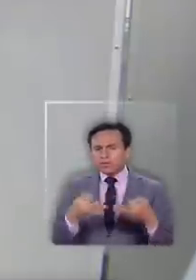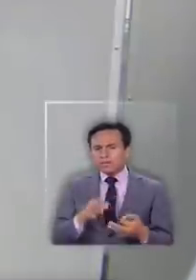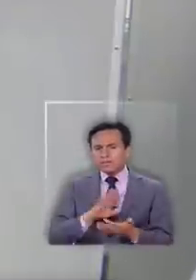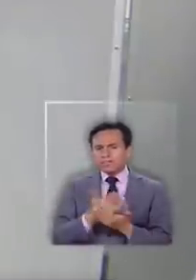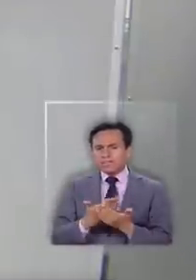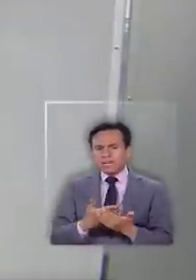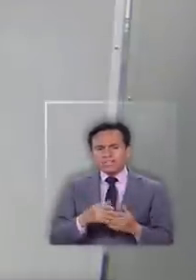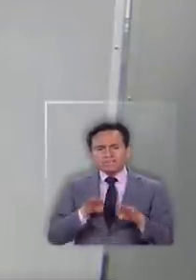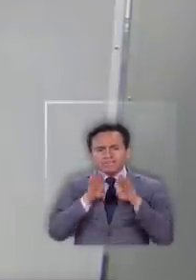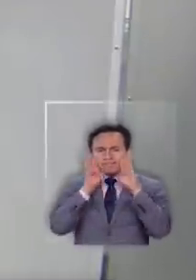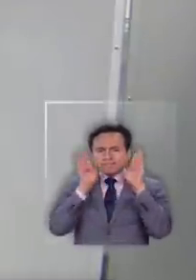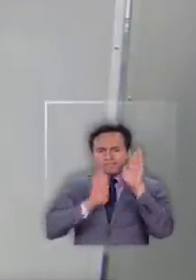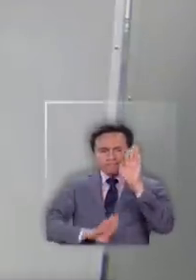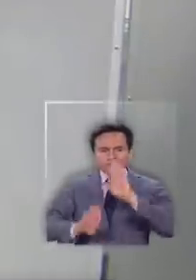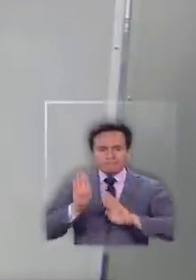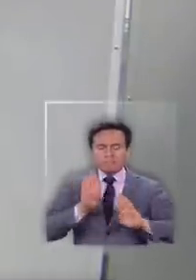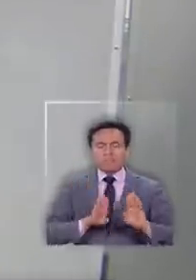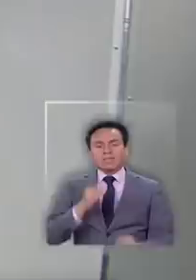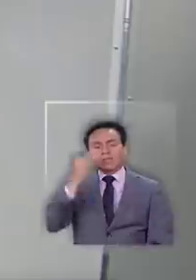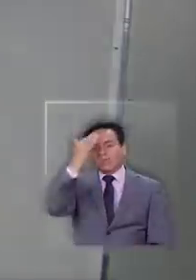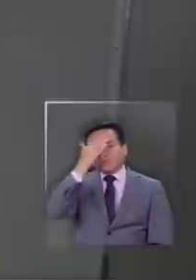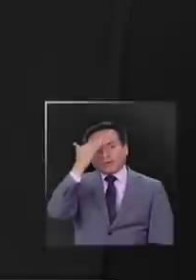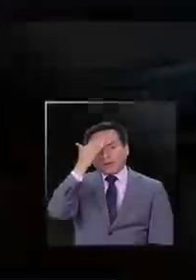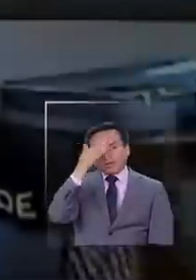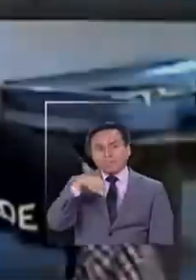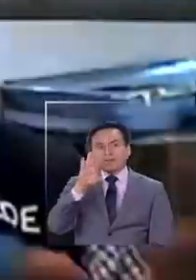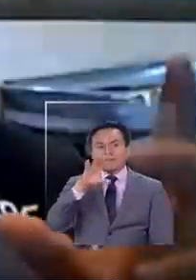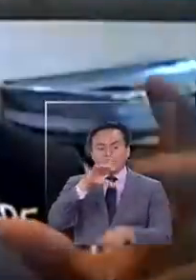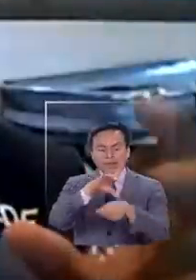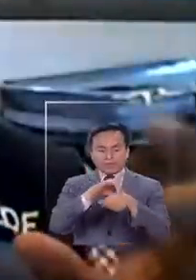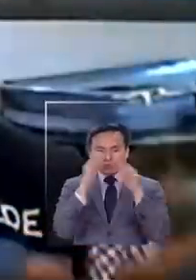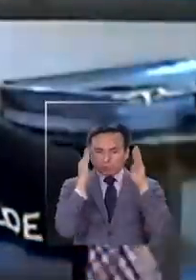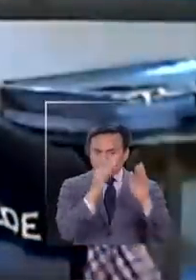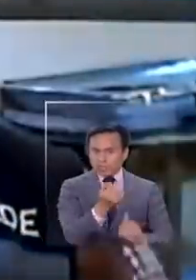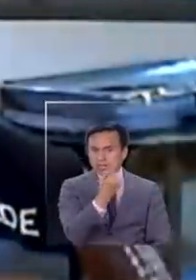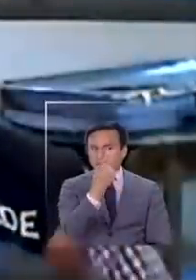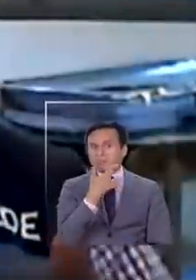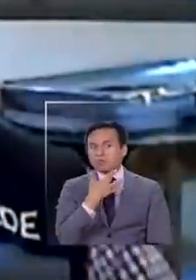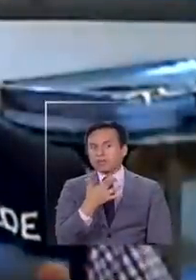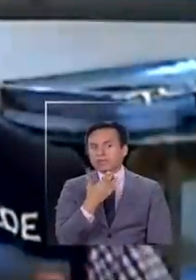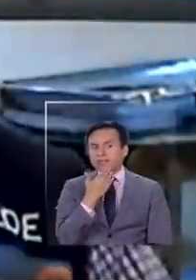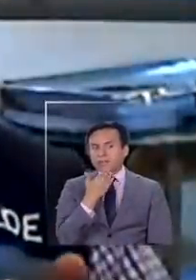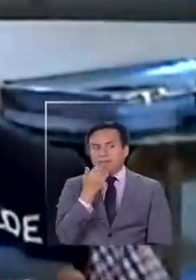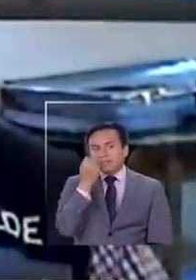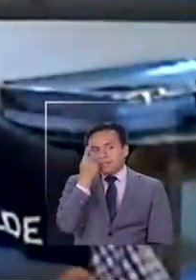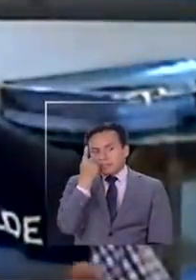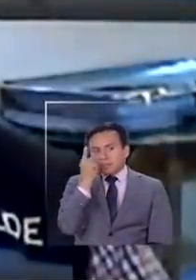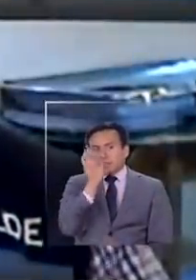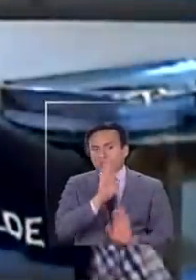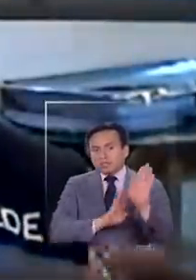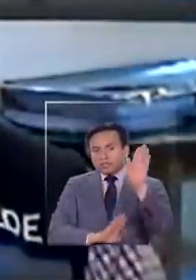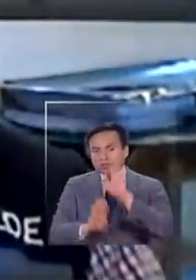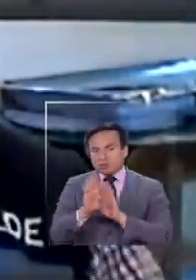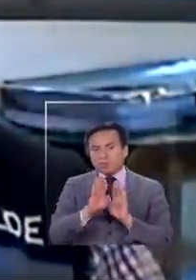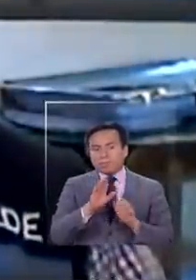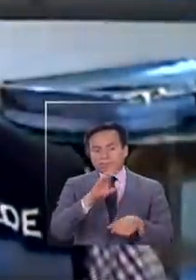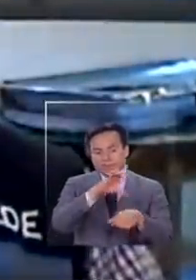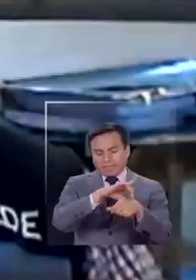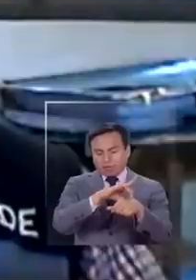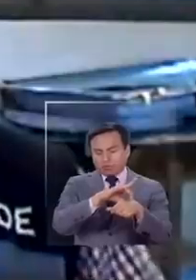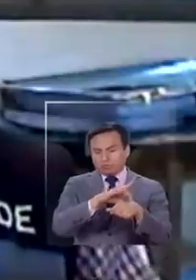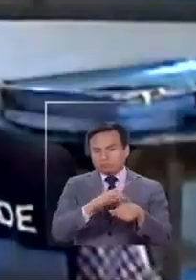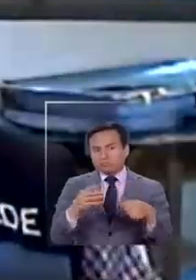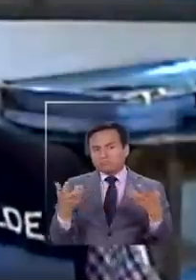sanitaria Estamos preocupados de proteger a lo mejor a los médicos entre comillas porque también entendemos que la protección que tienen los médicos no está